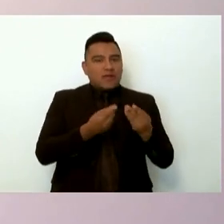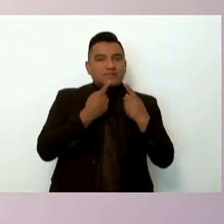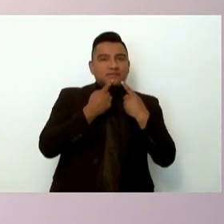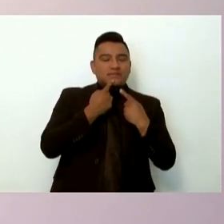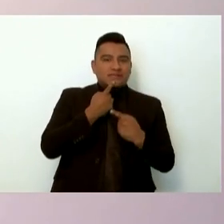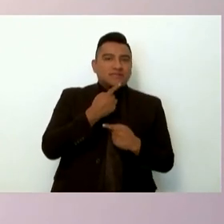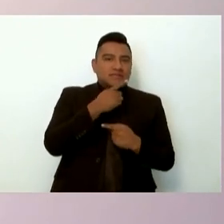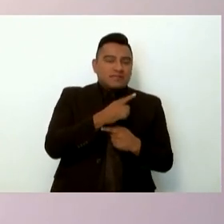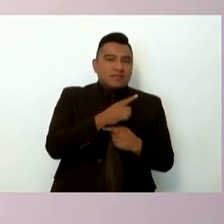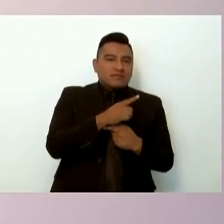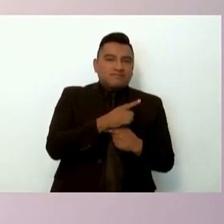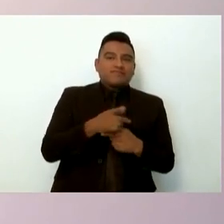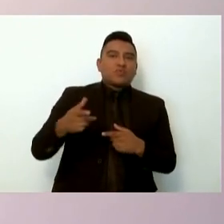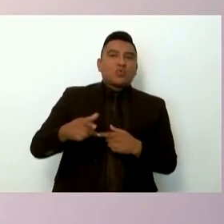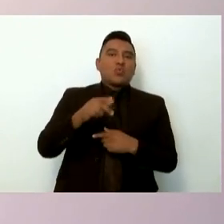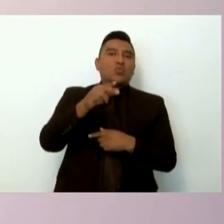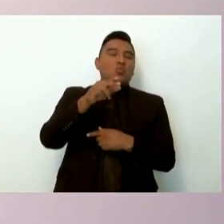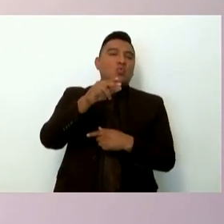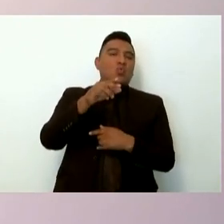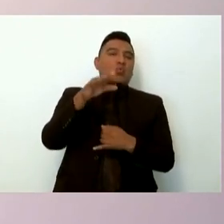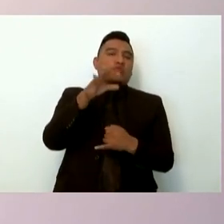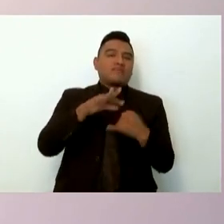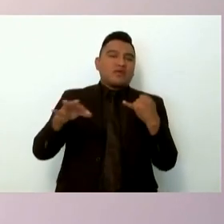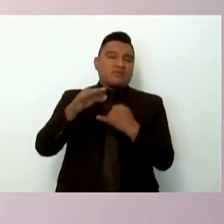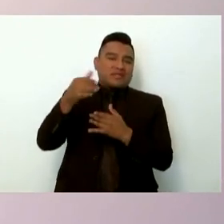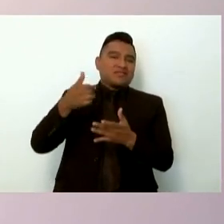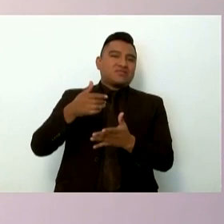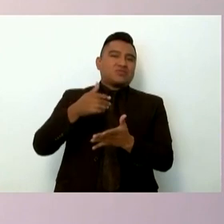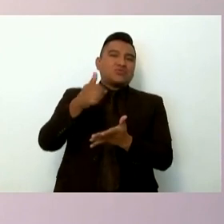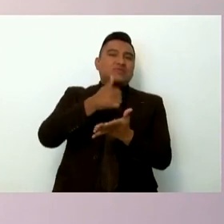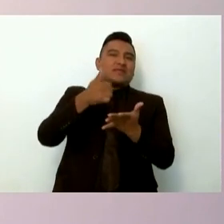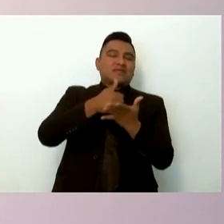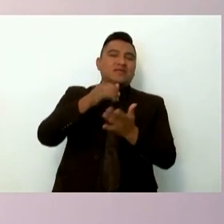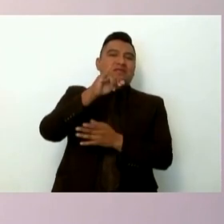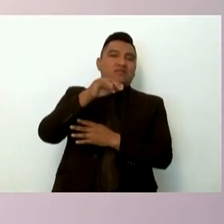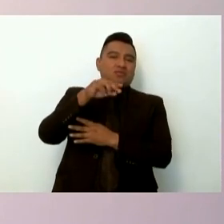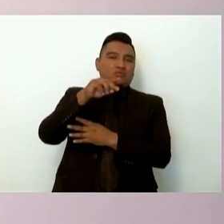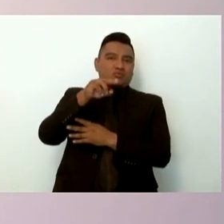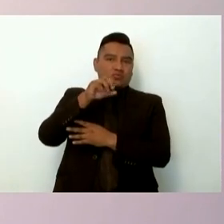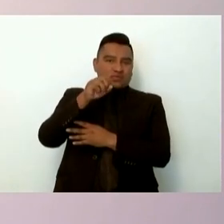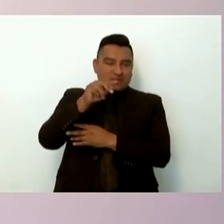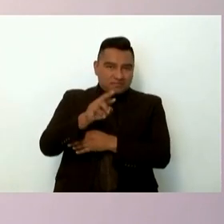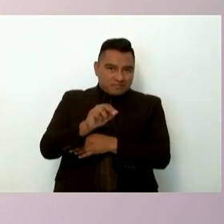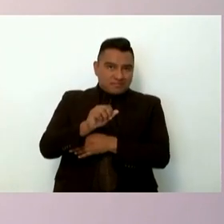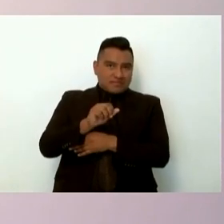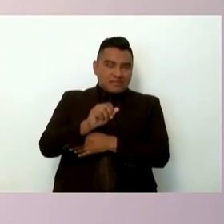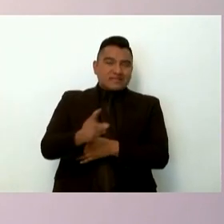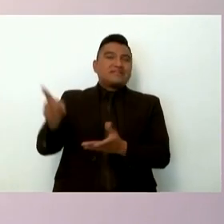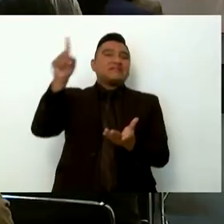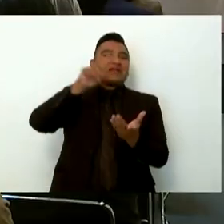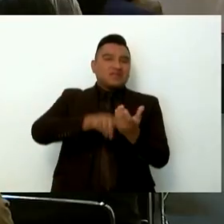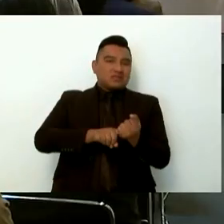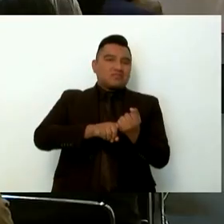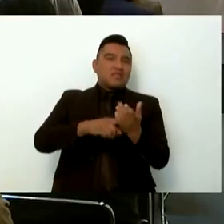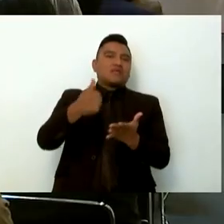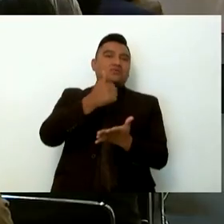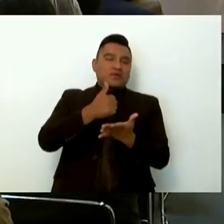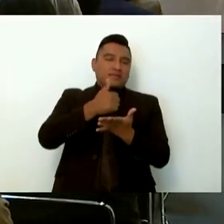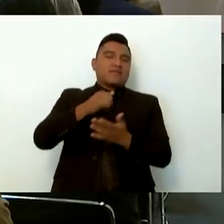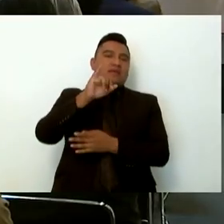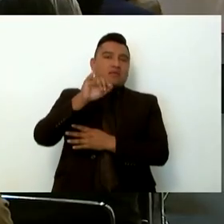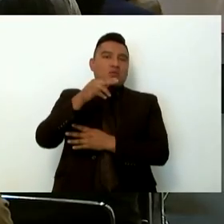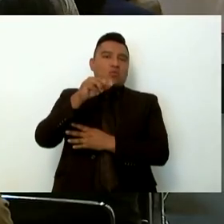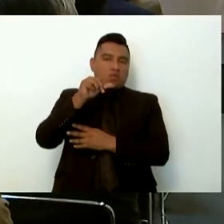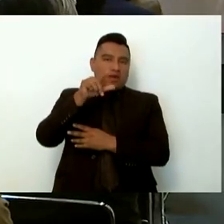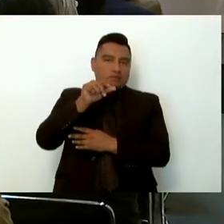fue ultimado en la Ciudad Industrial dentro de la ciudad de Iguala. Queremos